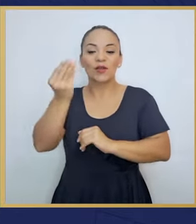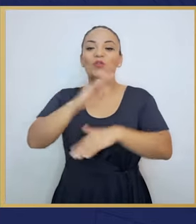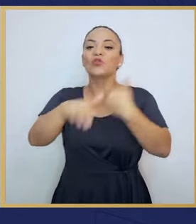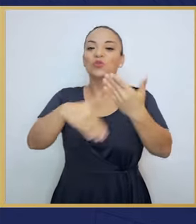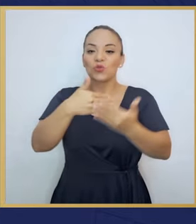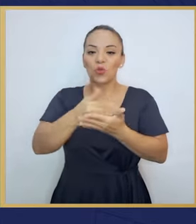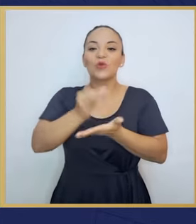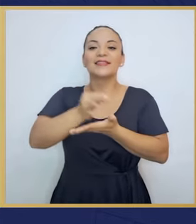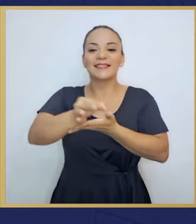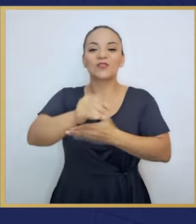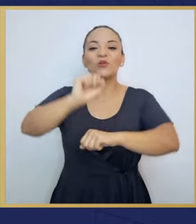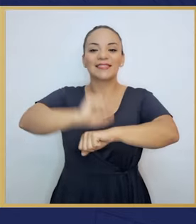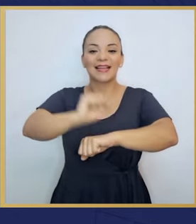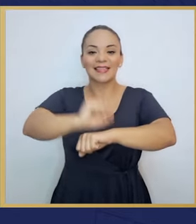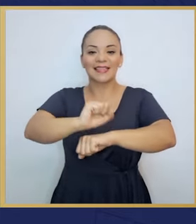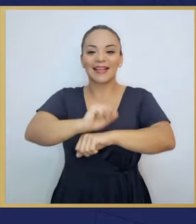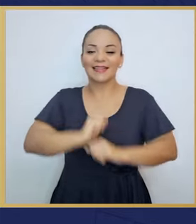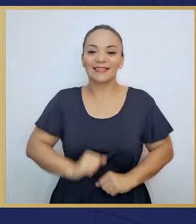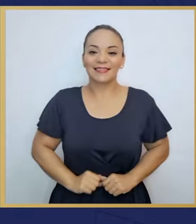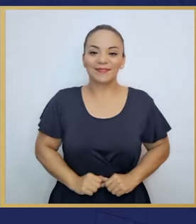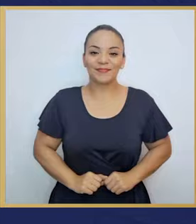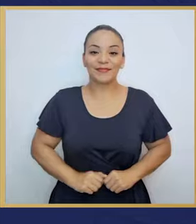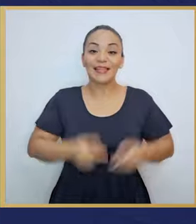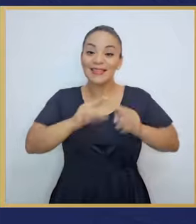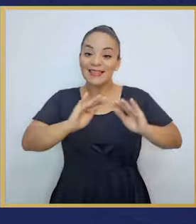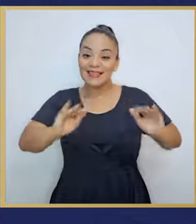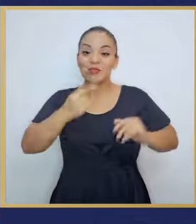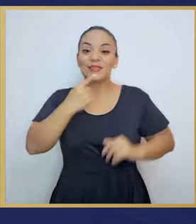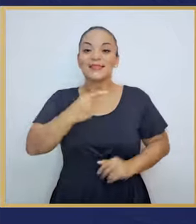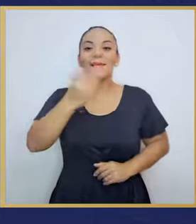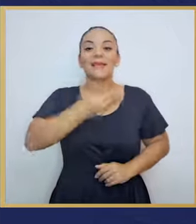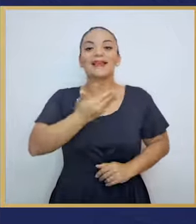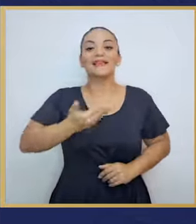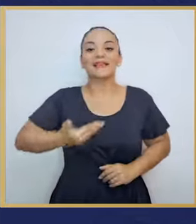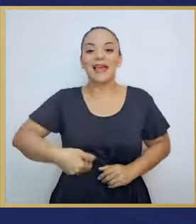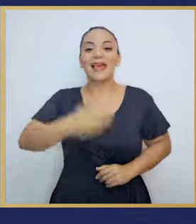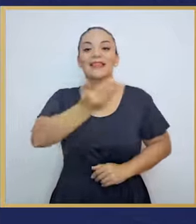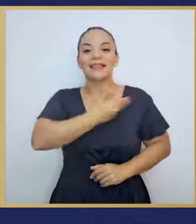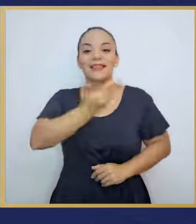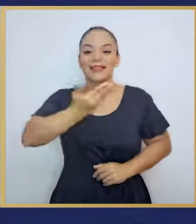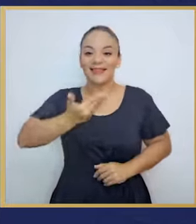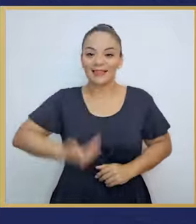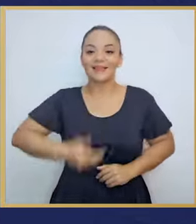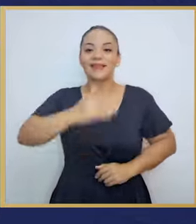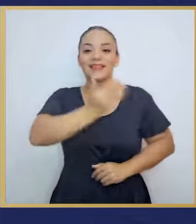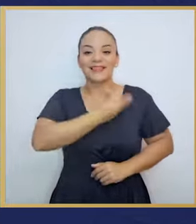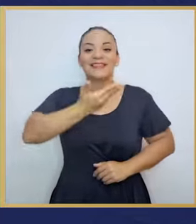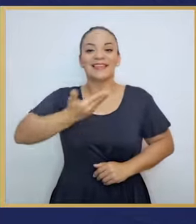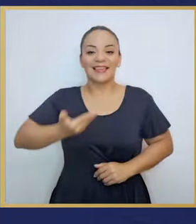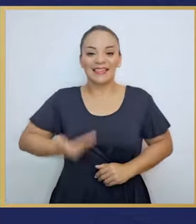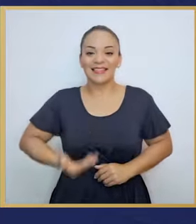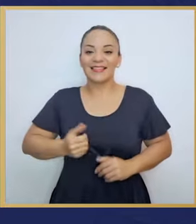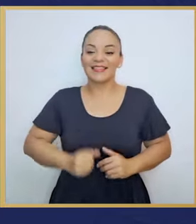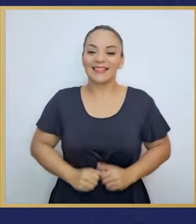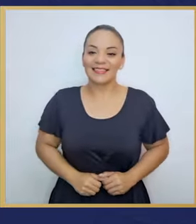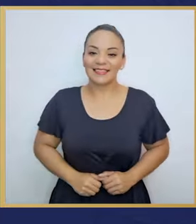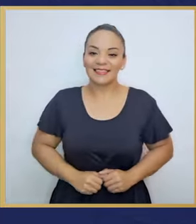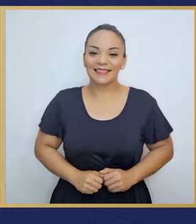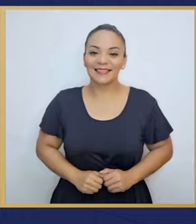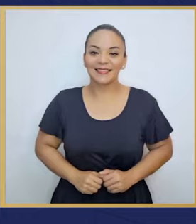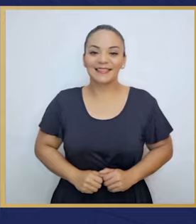niños y jóvenes de todo nuestro distrito de Sardinal. ¡Presidente! ¡Presidente! ¡Presidente!